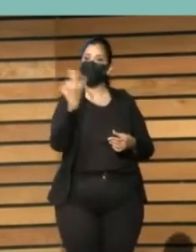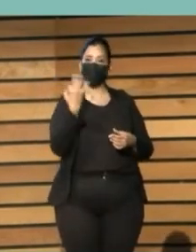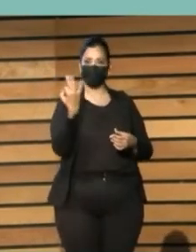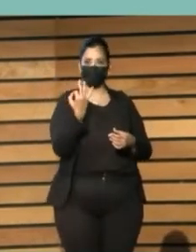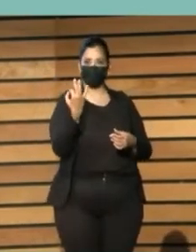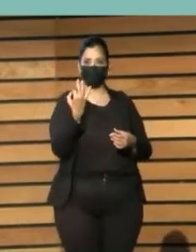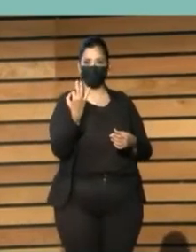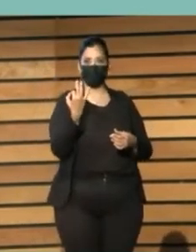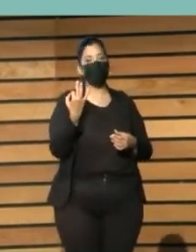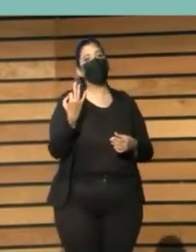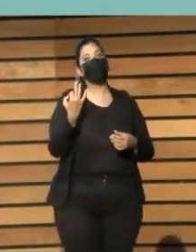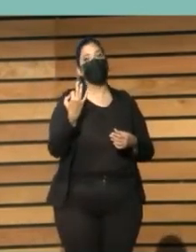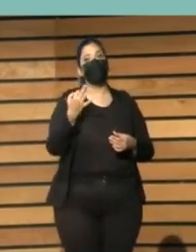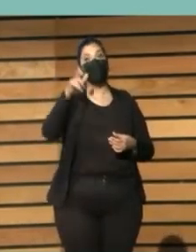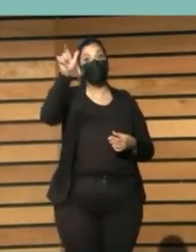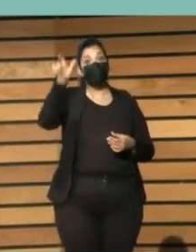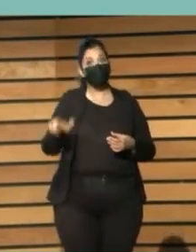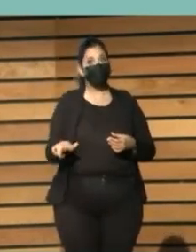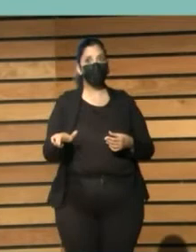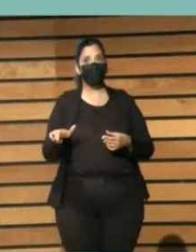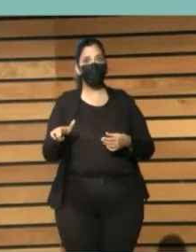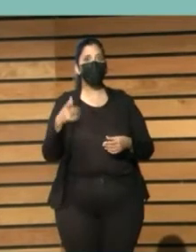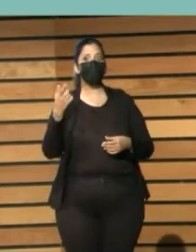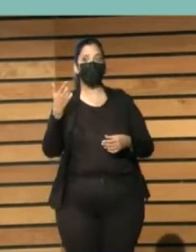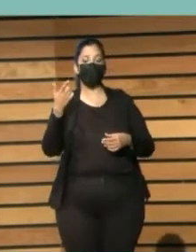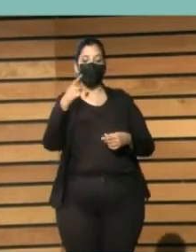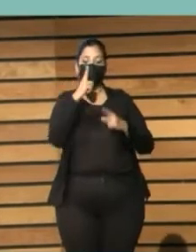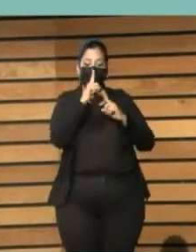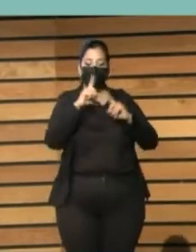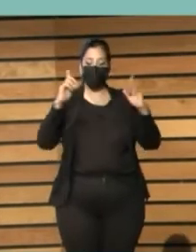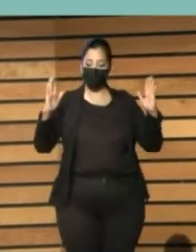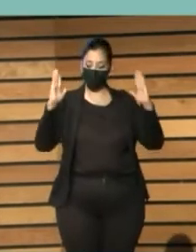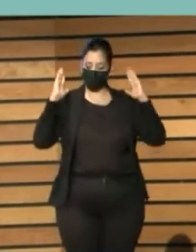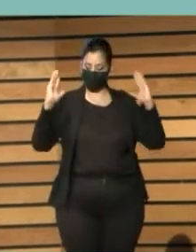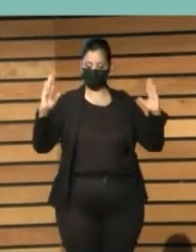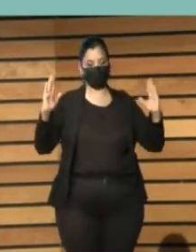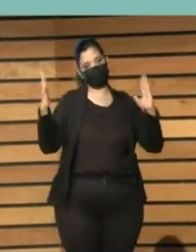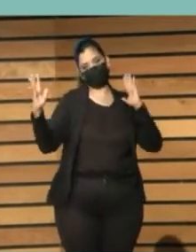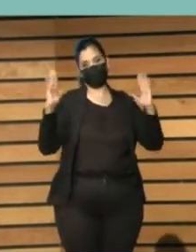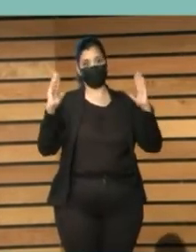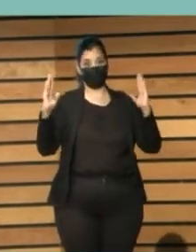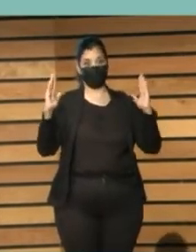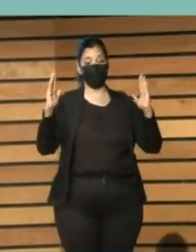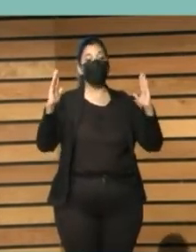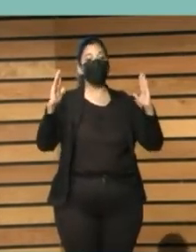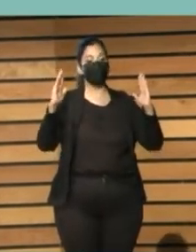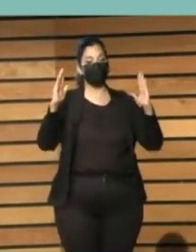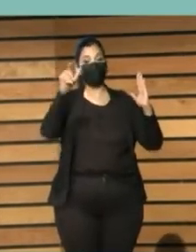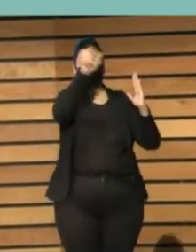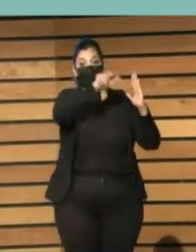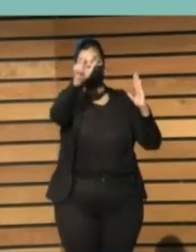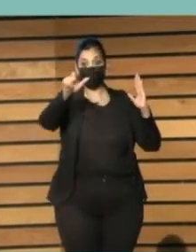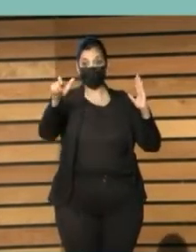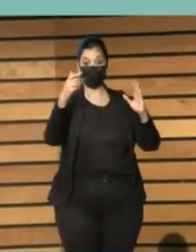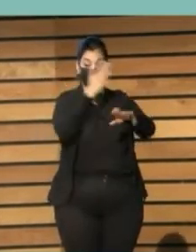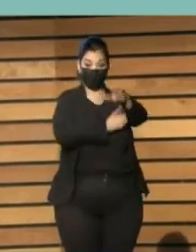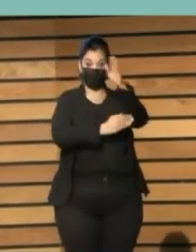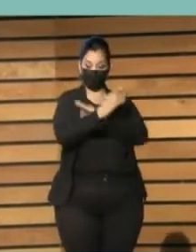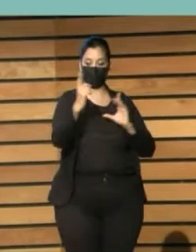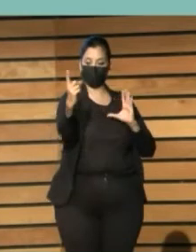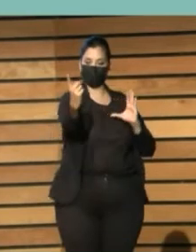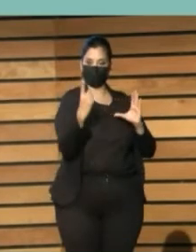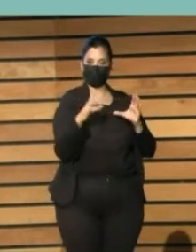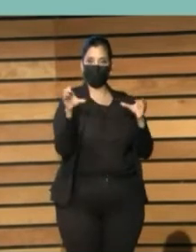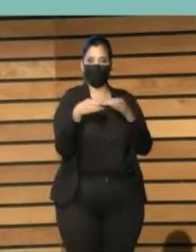es que haya un periodo de transición de un año, que las personas con discapacidad vengan a este club, pero